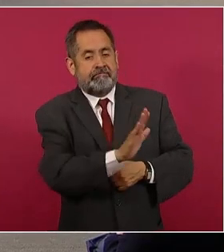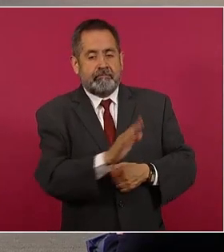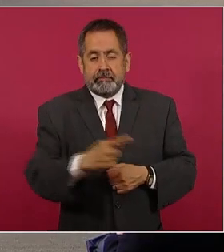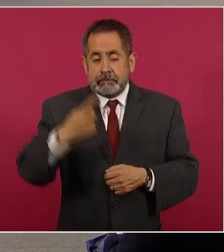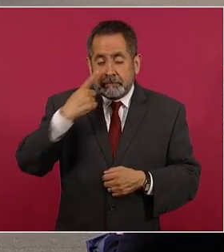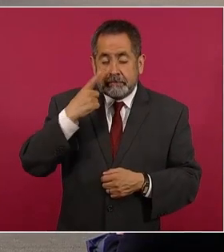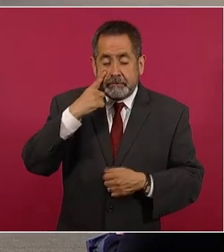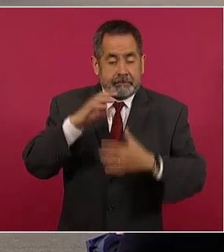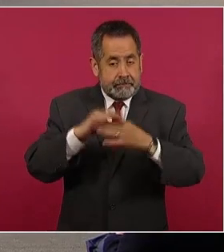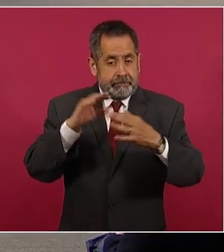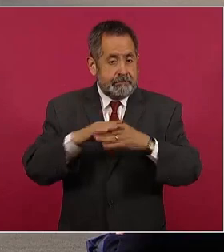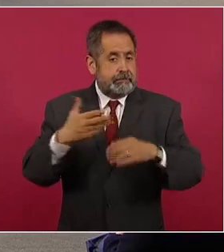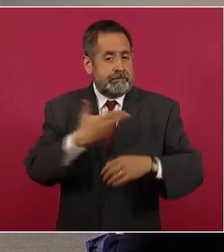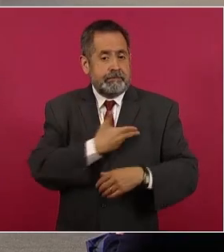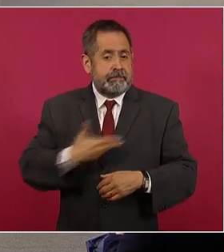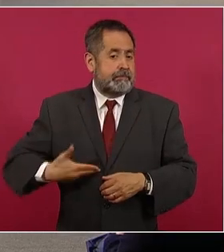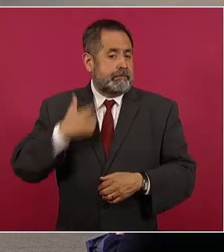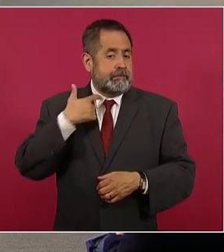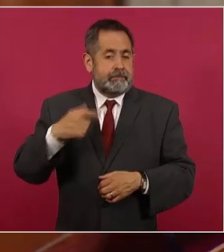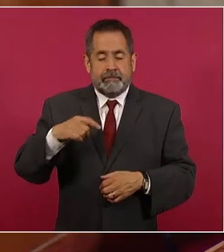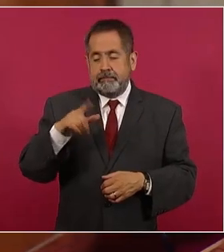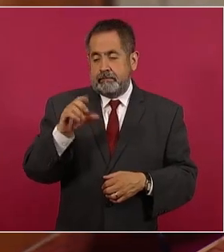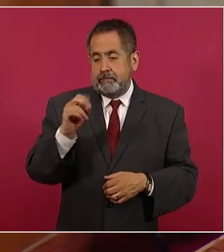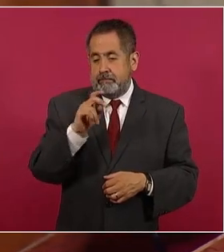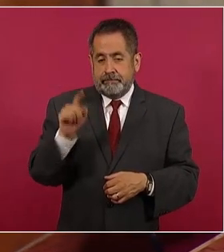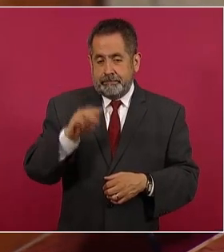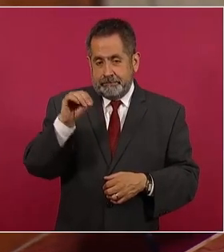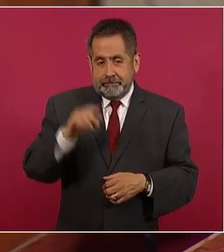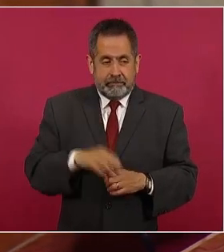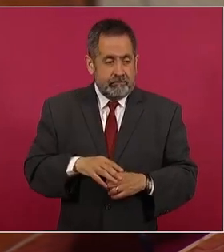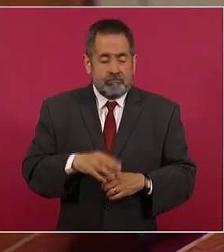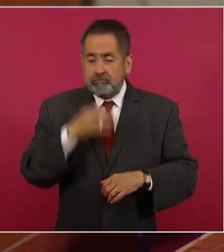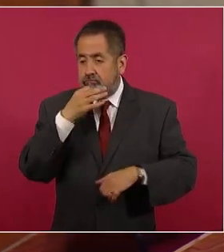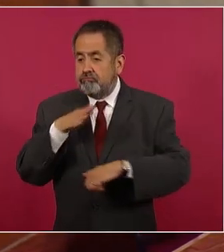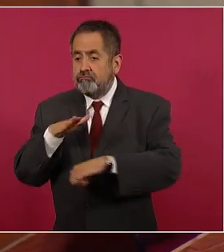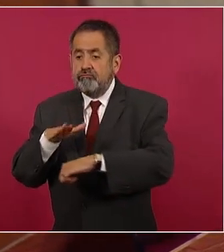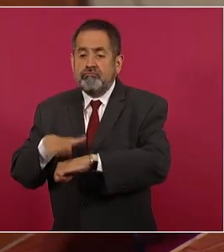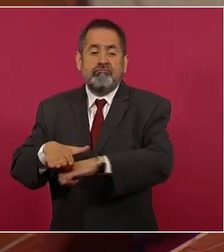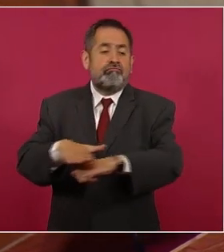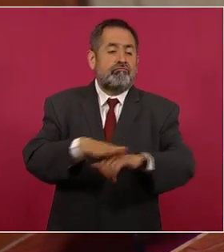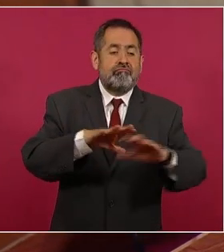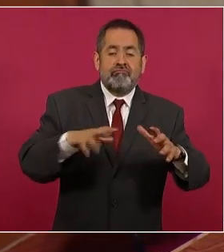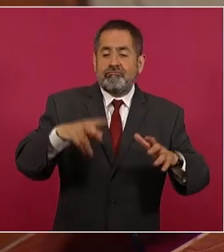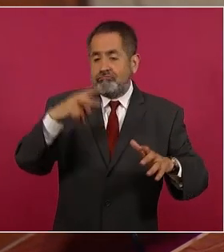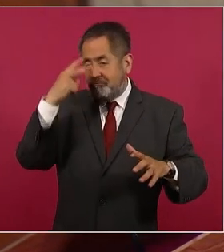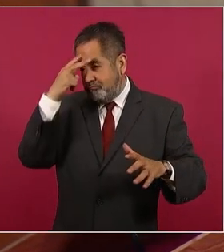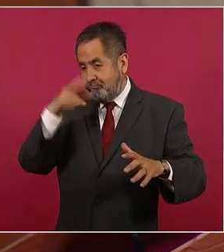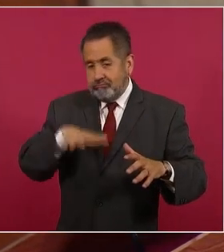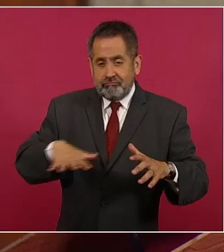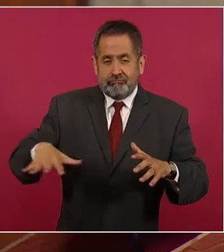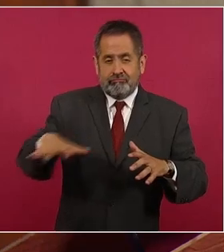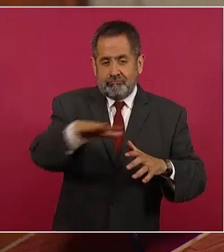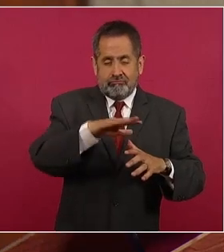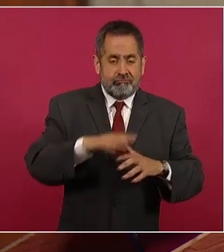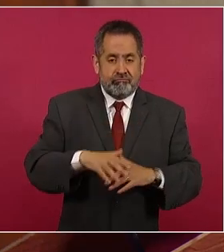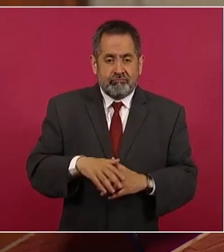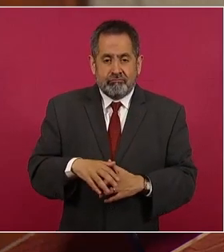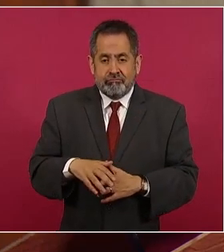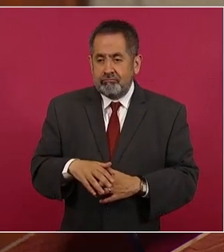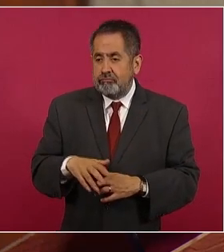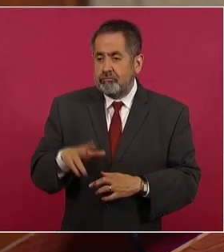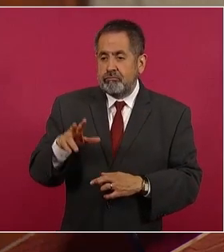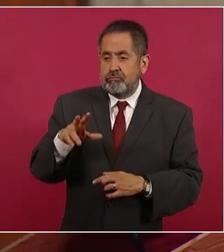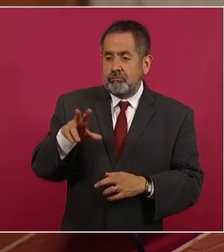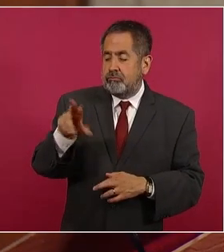el presidente López Mateos. Pueblo de México, los dispenso de toda obediencia a sus